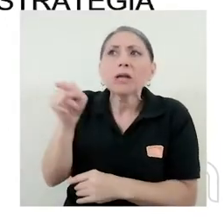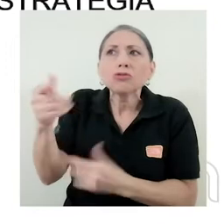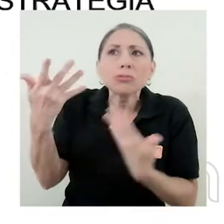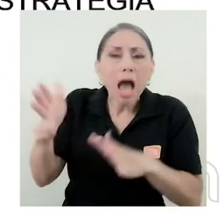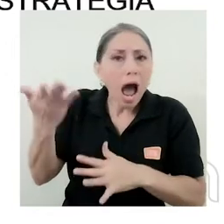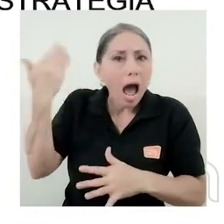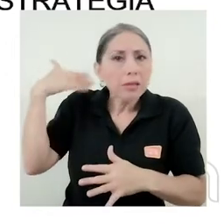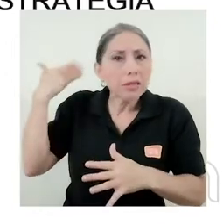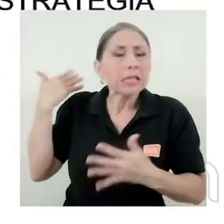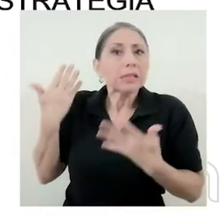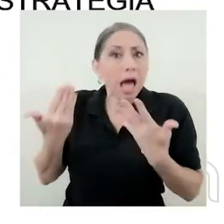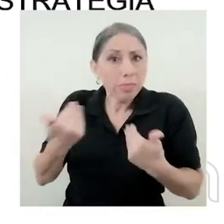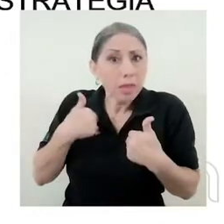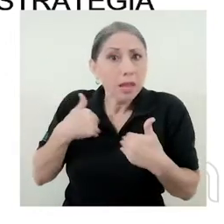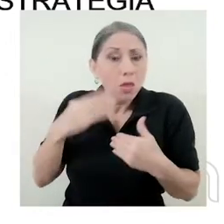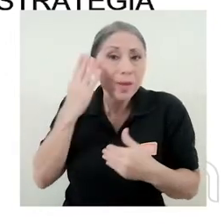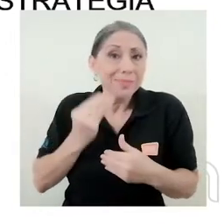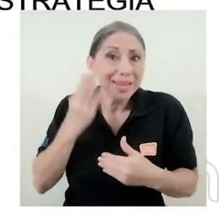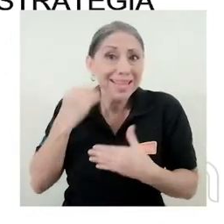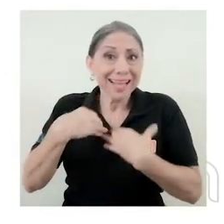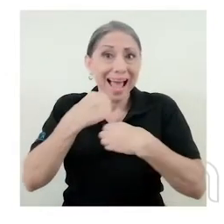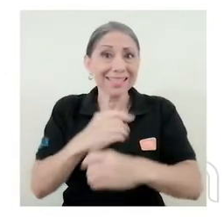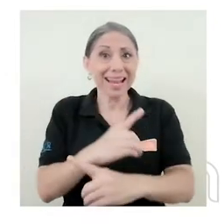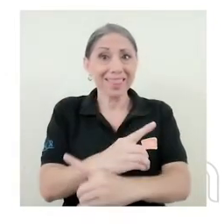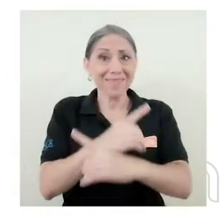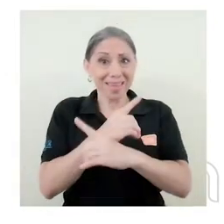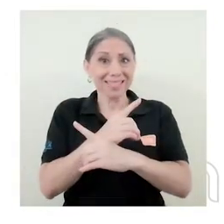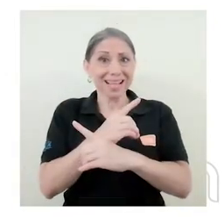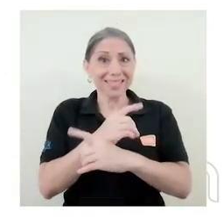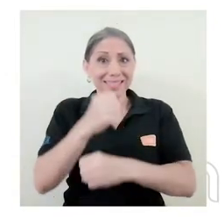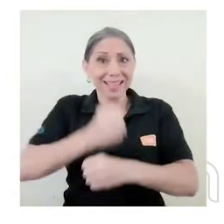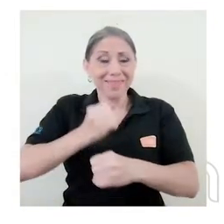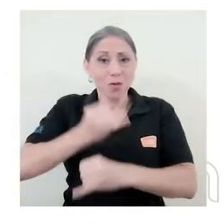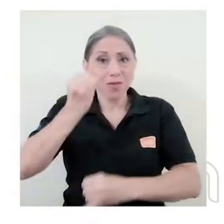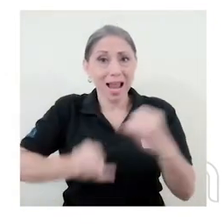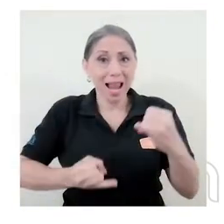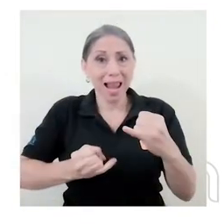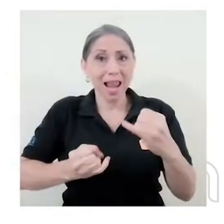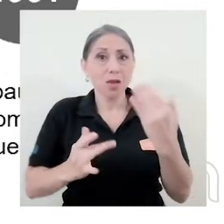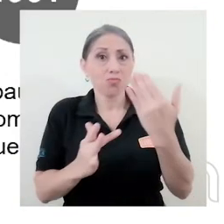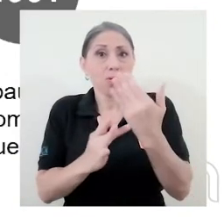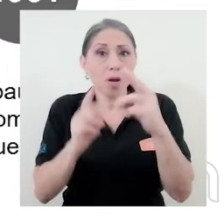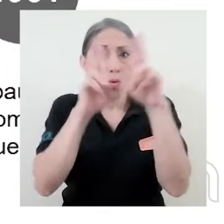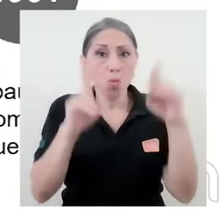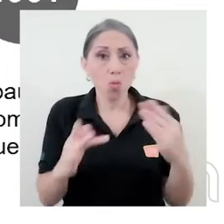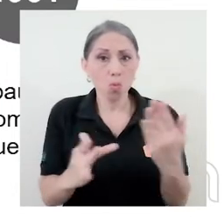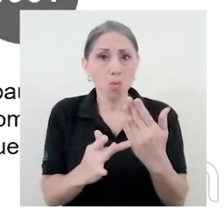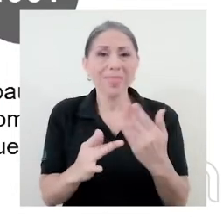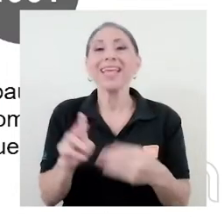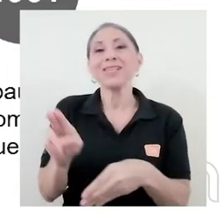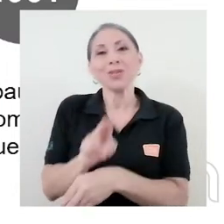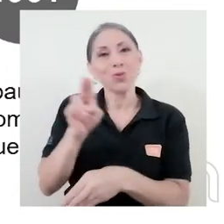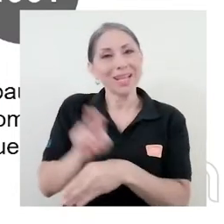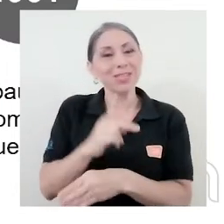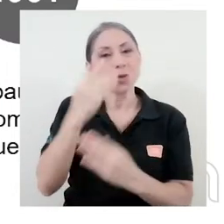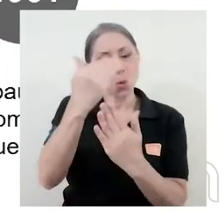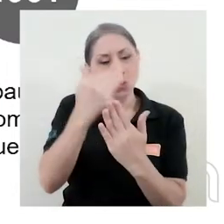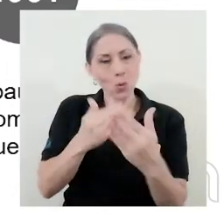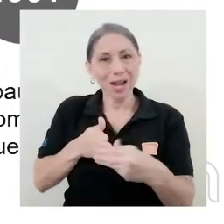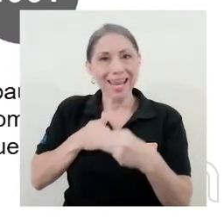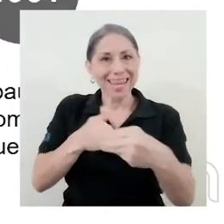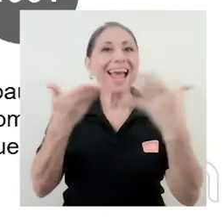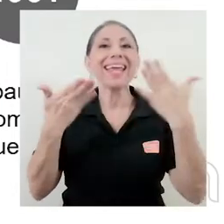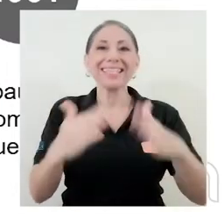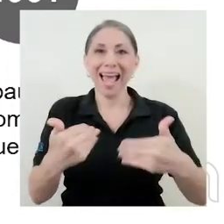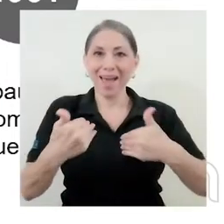experiencia en hacer defensas por medios virtuales o digitales. Lo que se hizo fue utilizar la guía ya